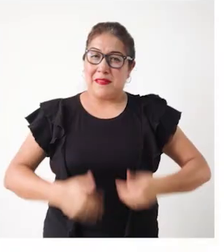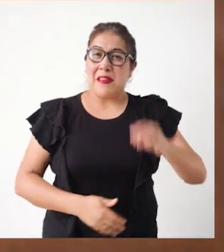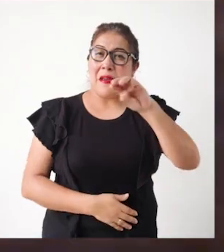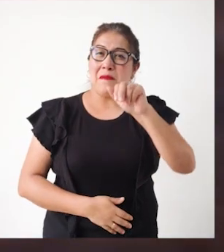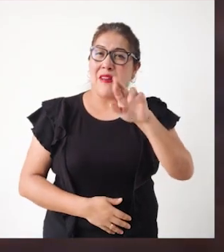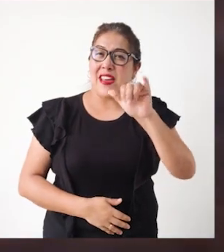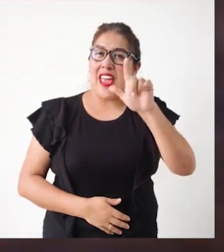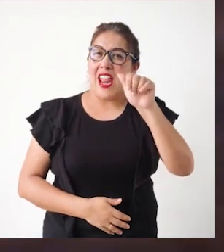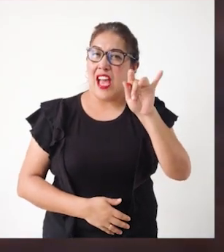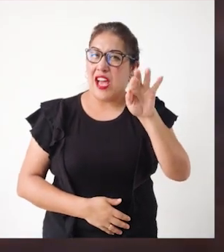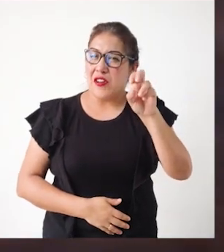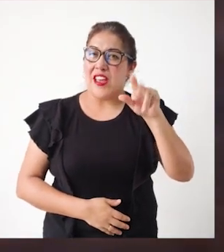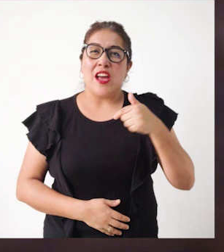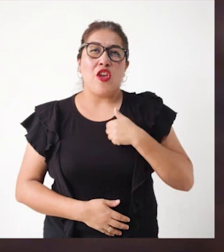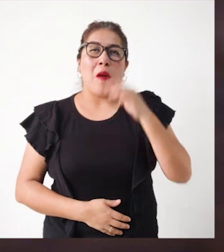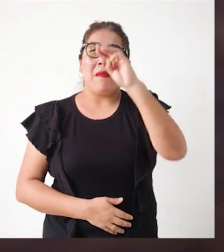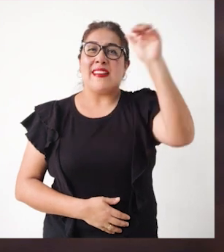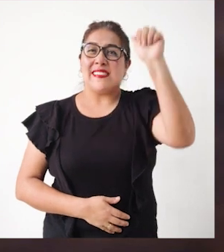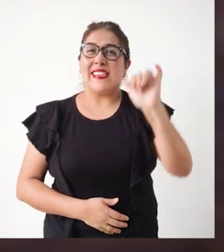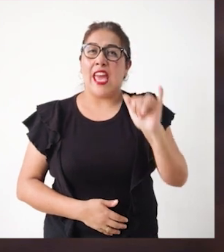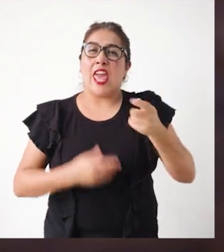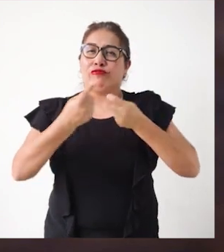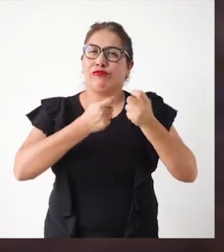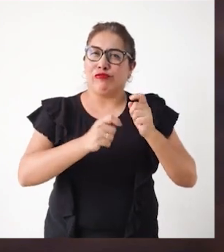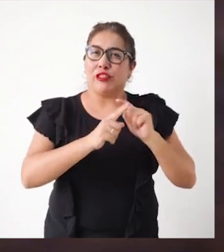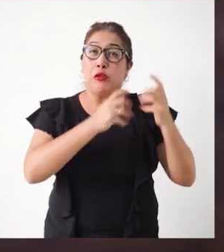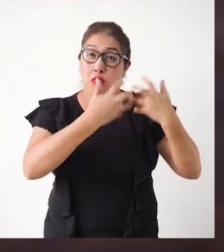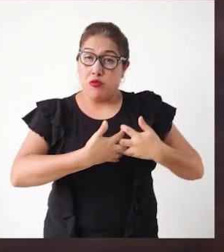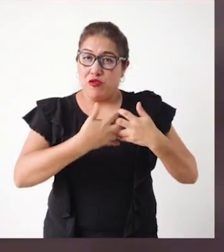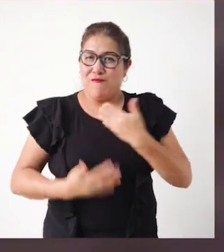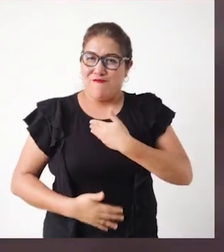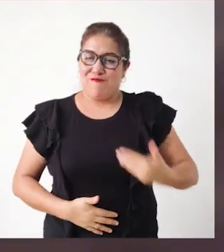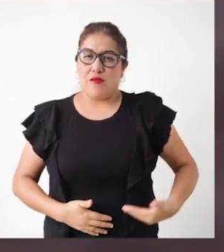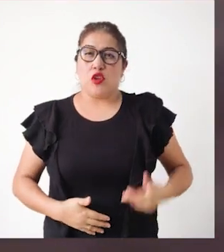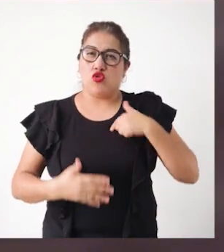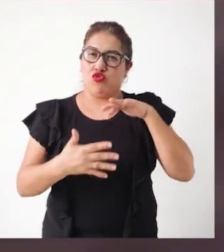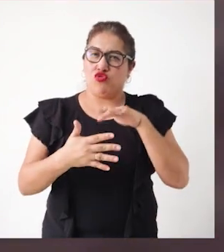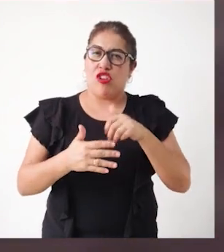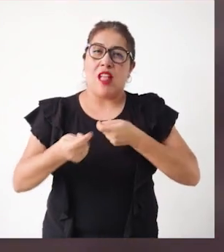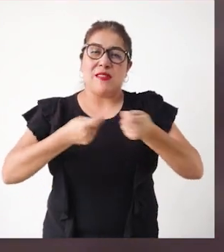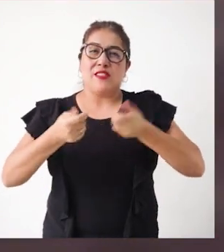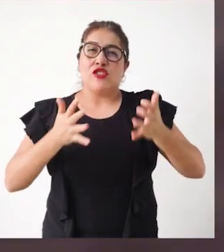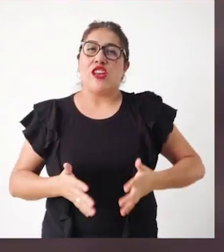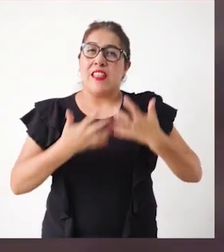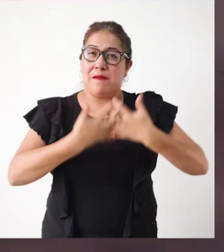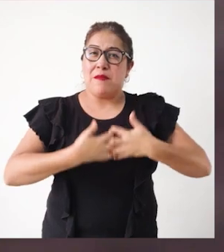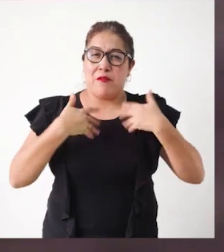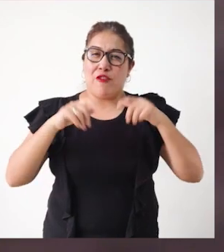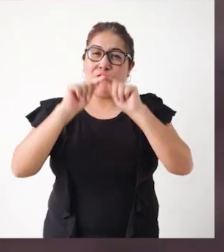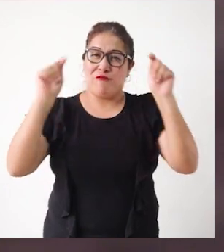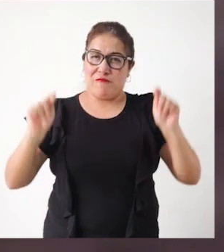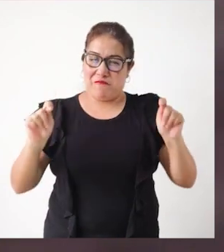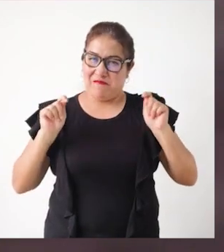Mi nombre es Mayalave Muñoz, soy Magistra de Ingención Pública. Estudié Administración de Empresas, soy